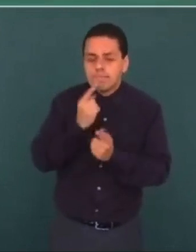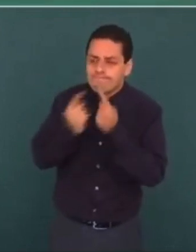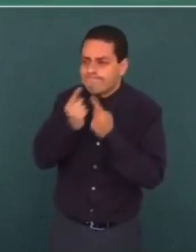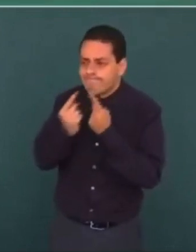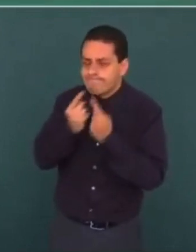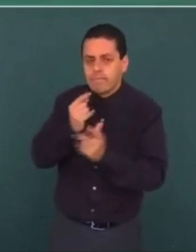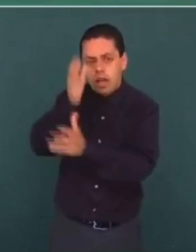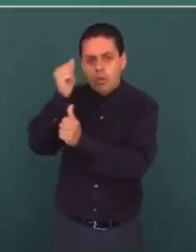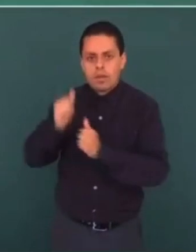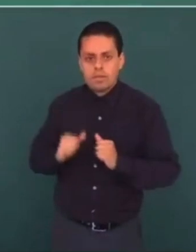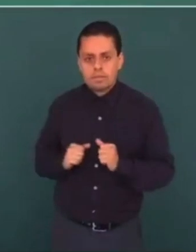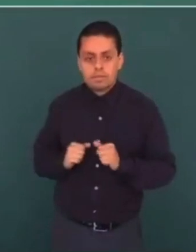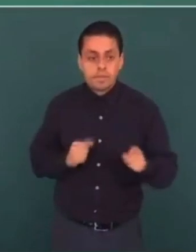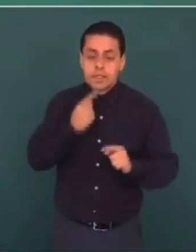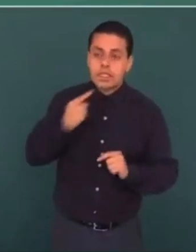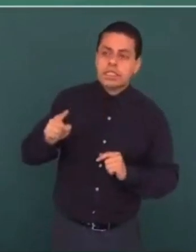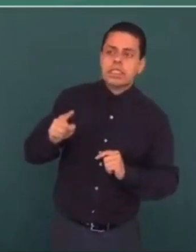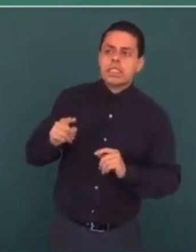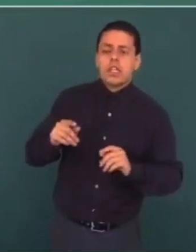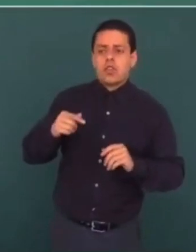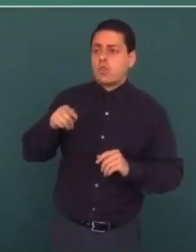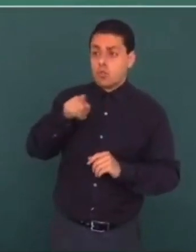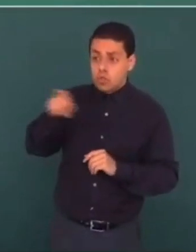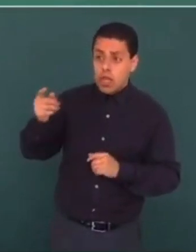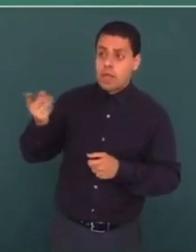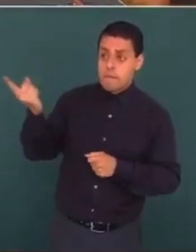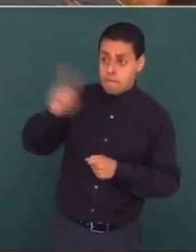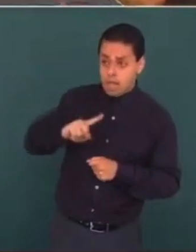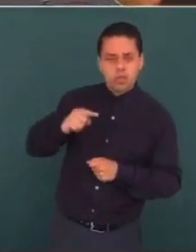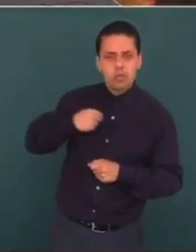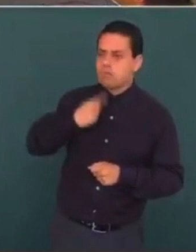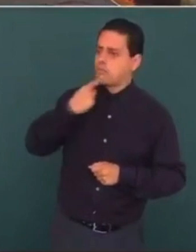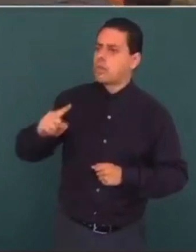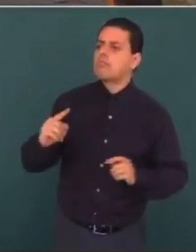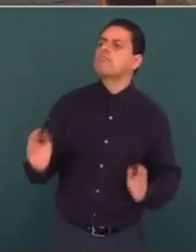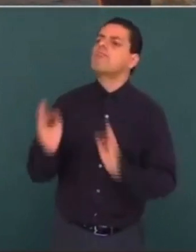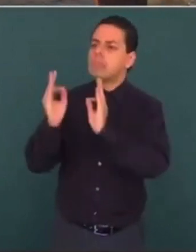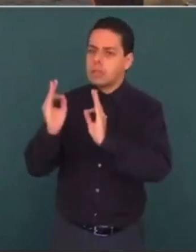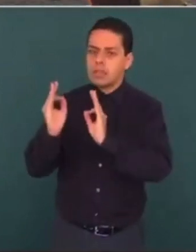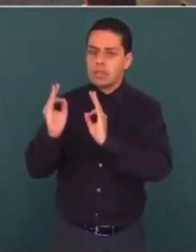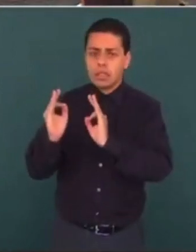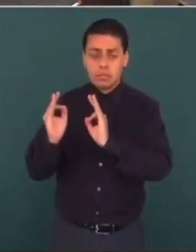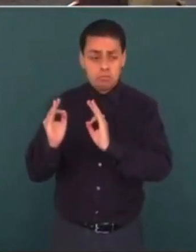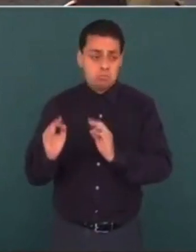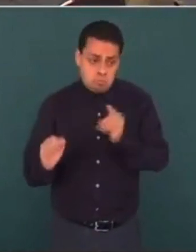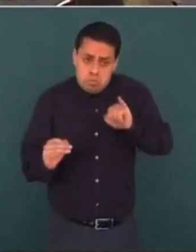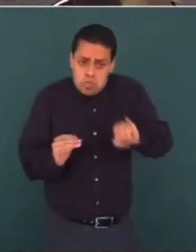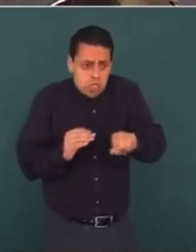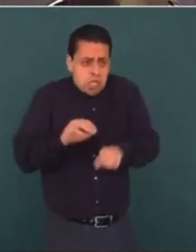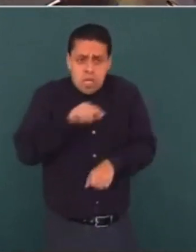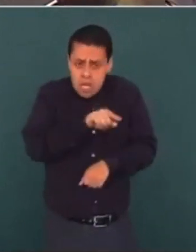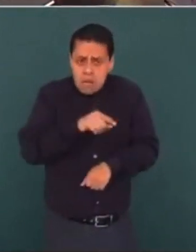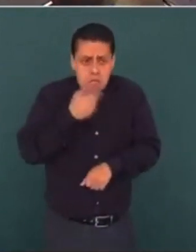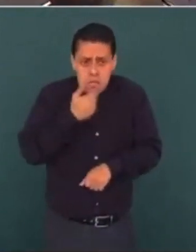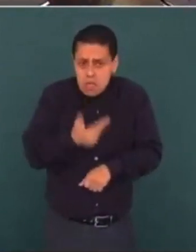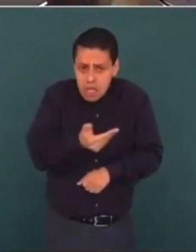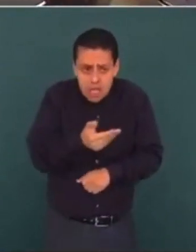Está impugnando el fallo, pero de todas maneras… Sí, tiene derecho a hacerlo, pero